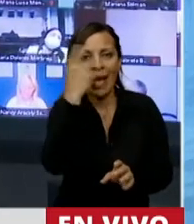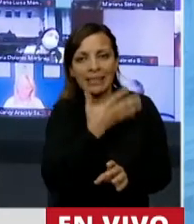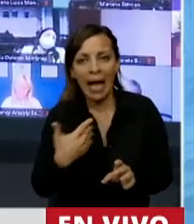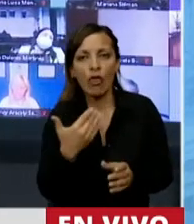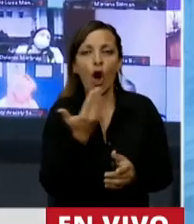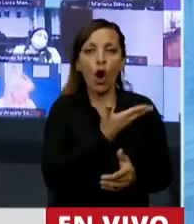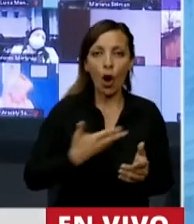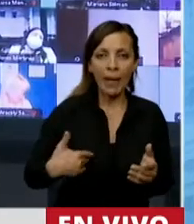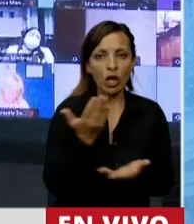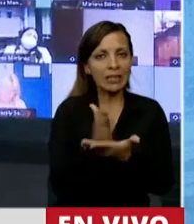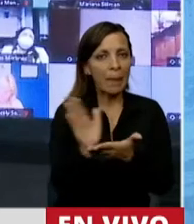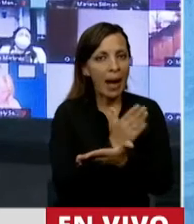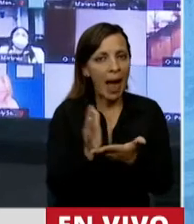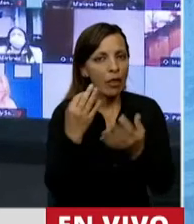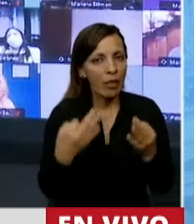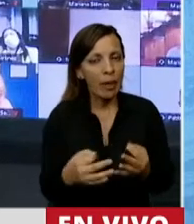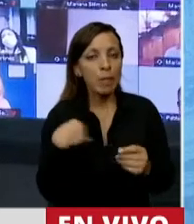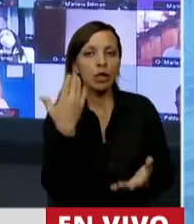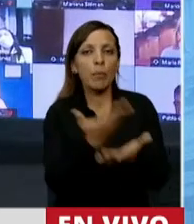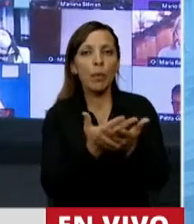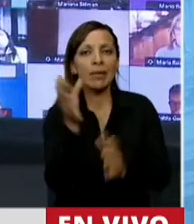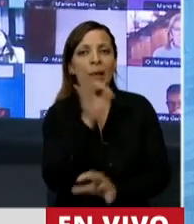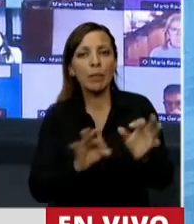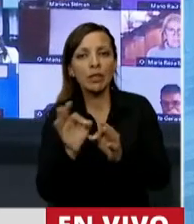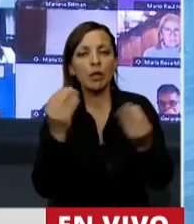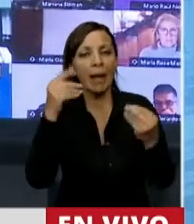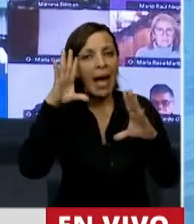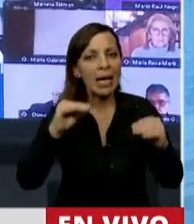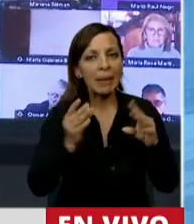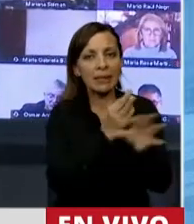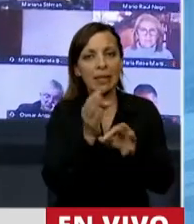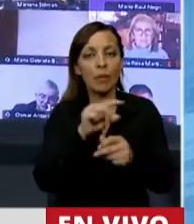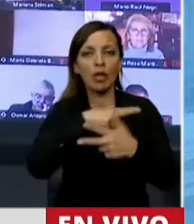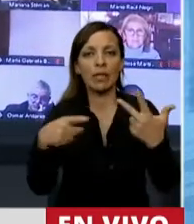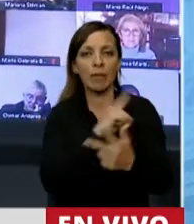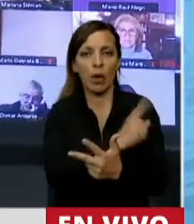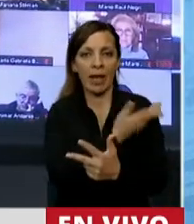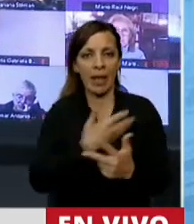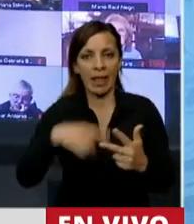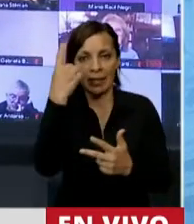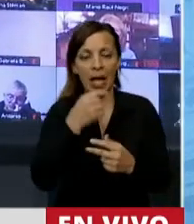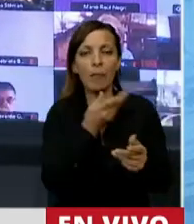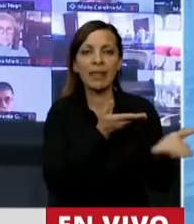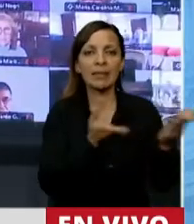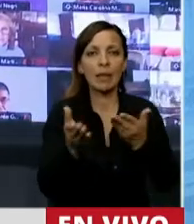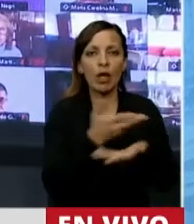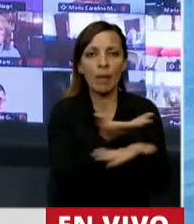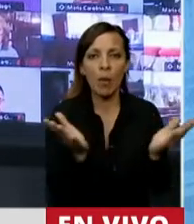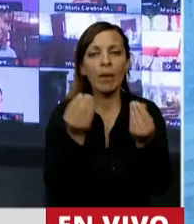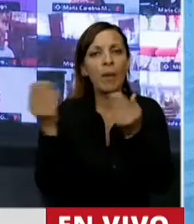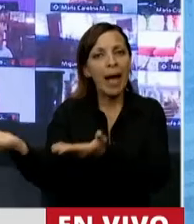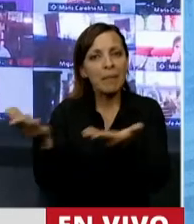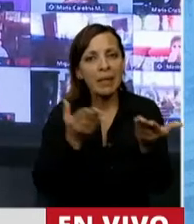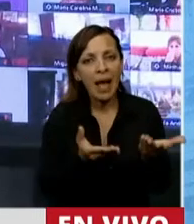cosas distintas, por eso mismo quisimos proponer un proyecto de capacitación para los tres poderes del Estado, para servidores públicos, para